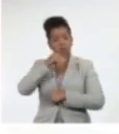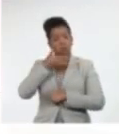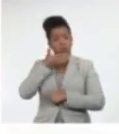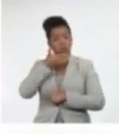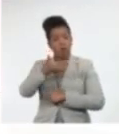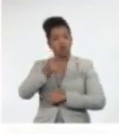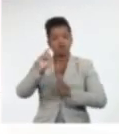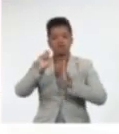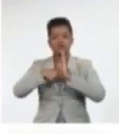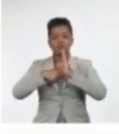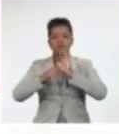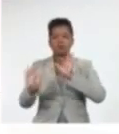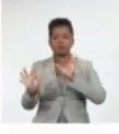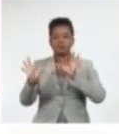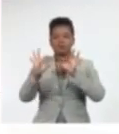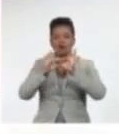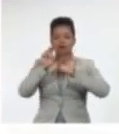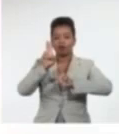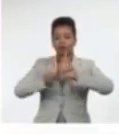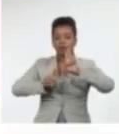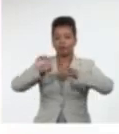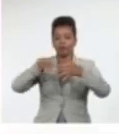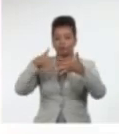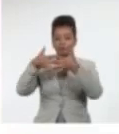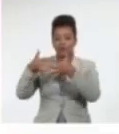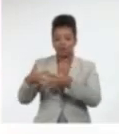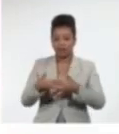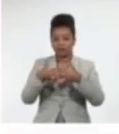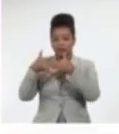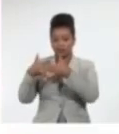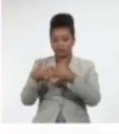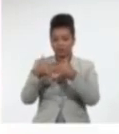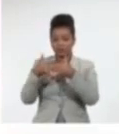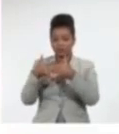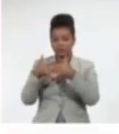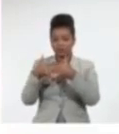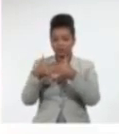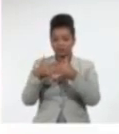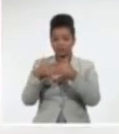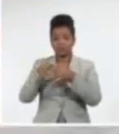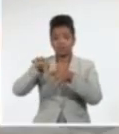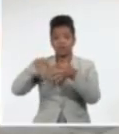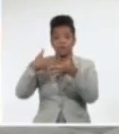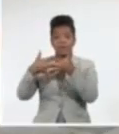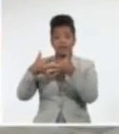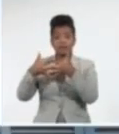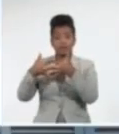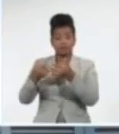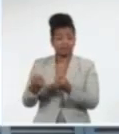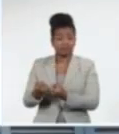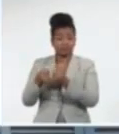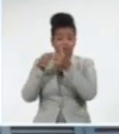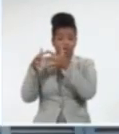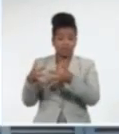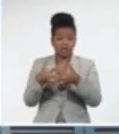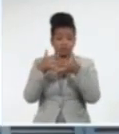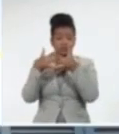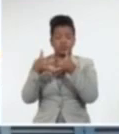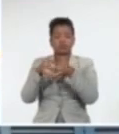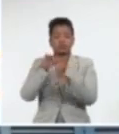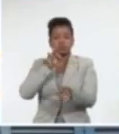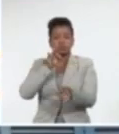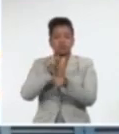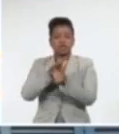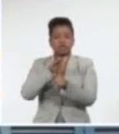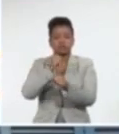firma de contratos con la corporación estadounidense Chevron. Ese gigante energético global reinició la mayor parte de